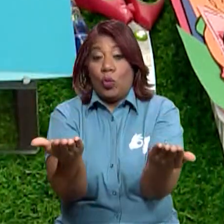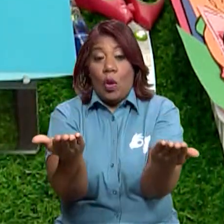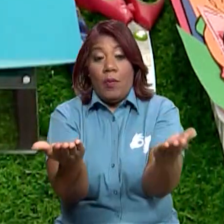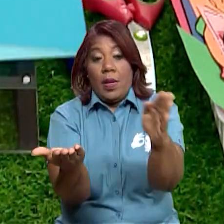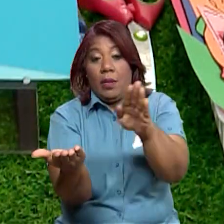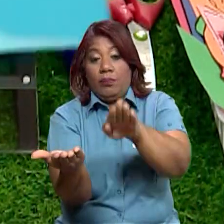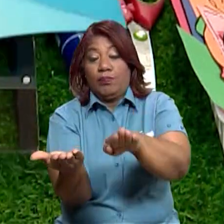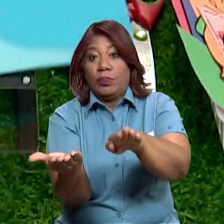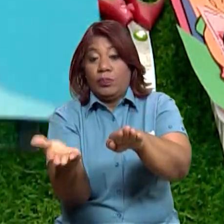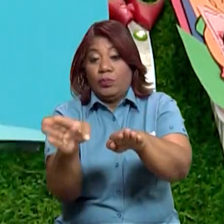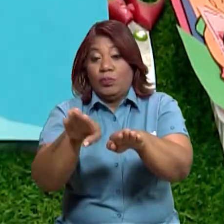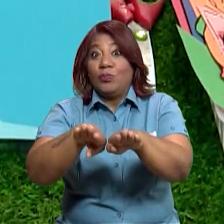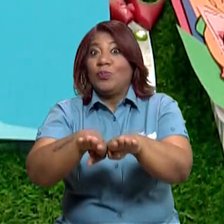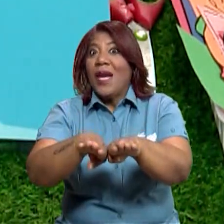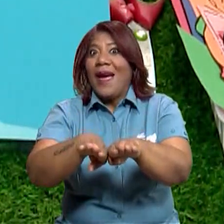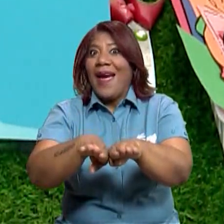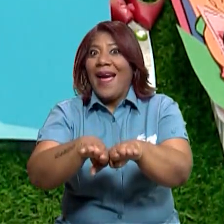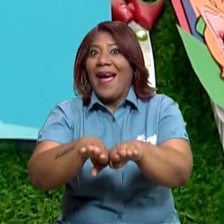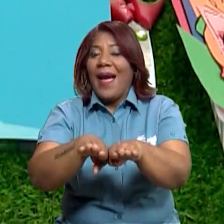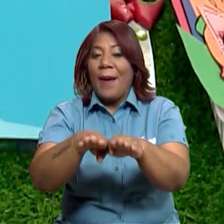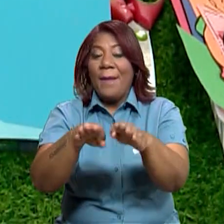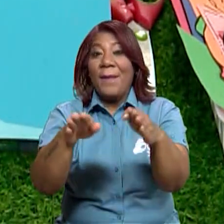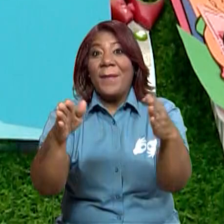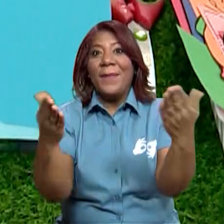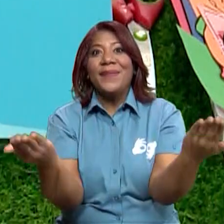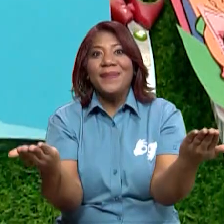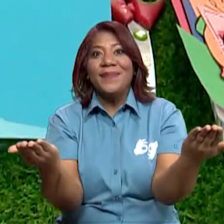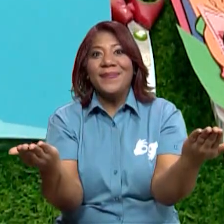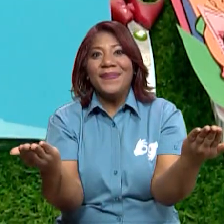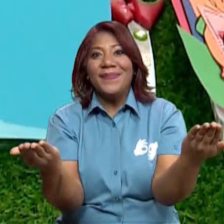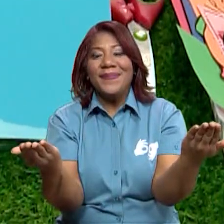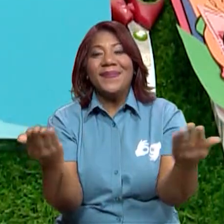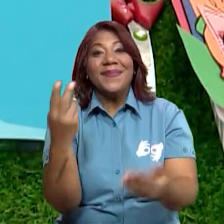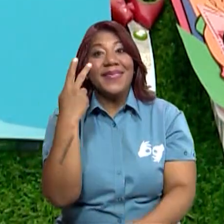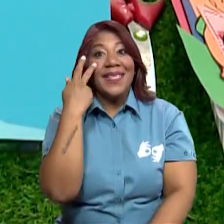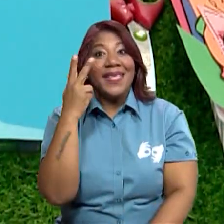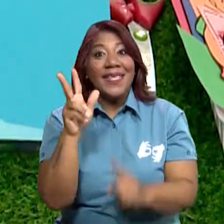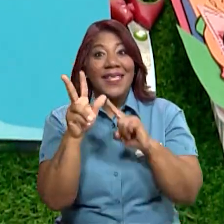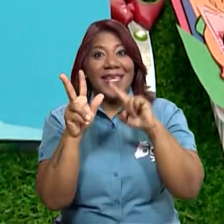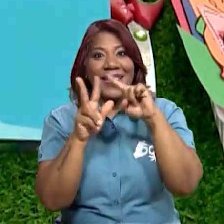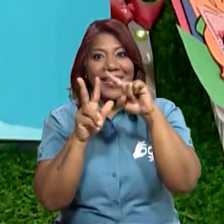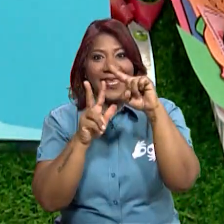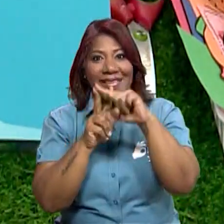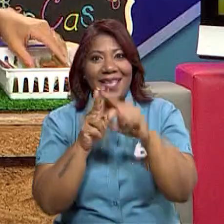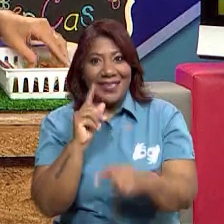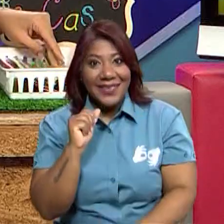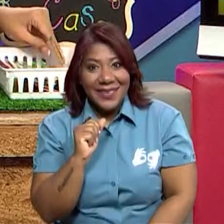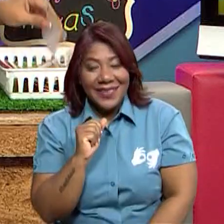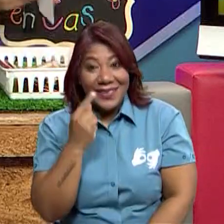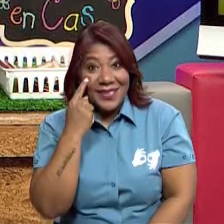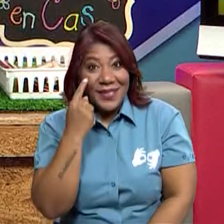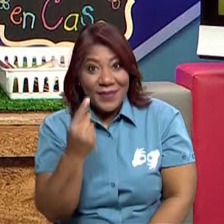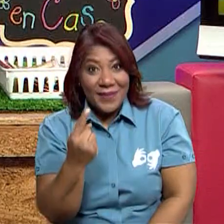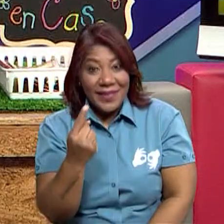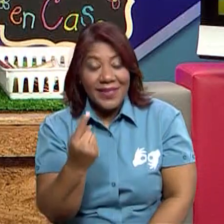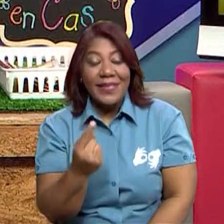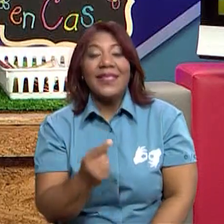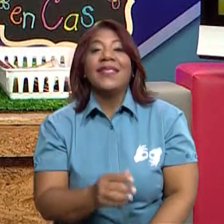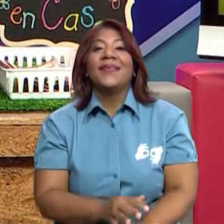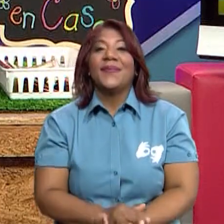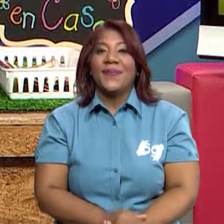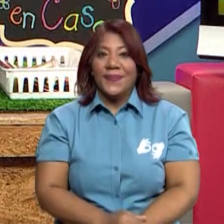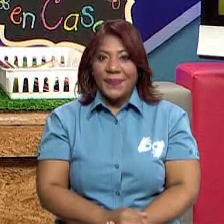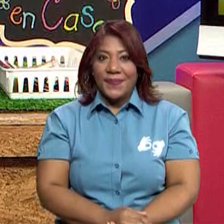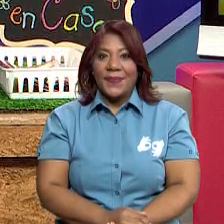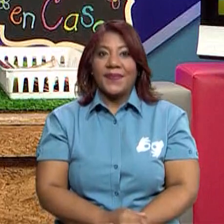sección que está aquí va a ser para el sector primario. Aquí ya había colocado,